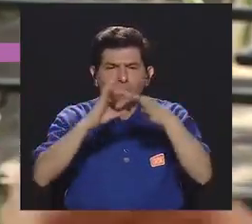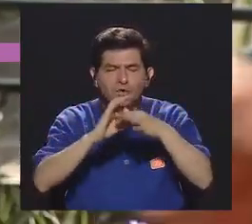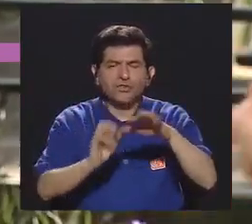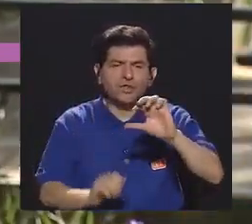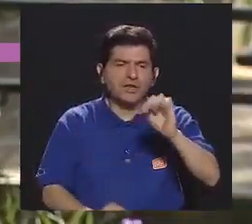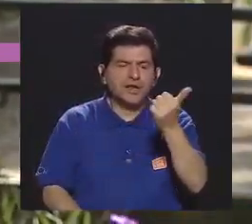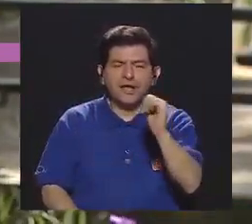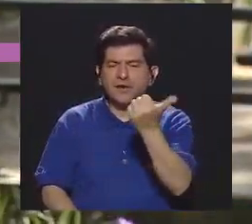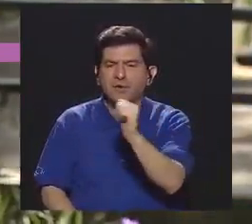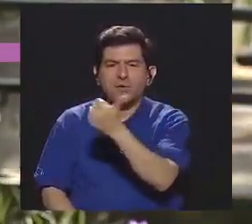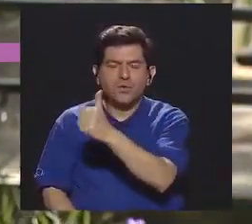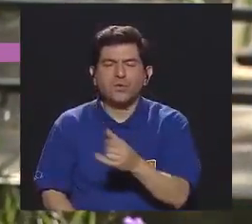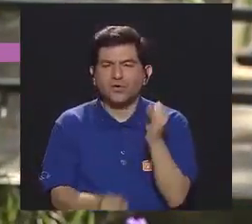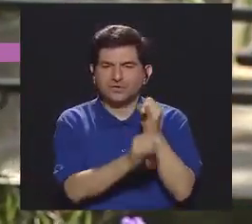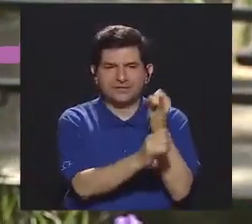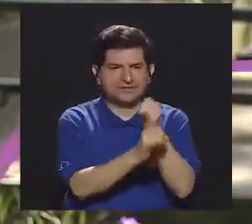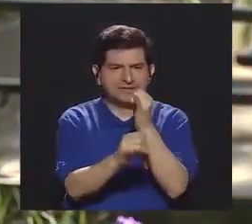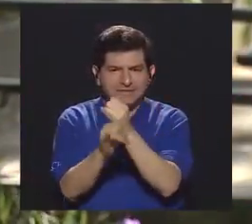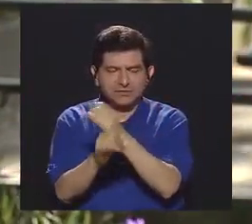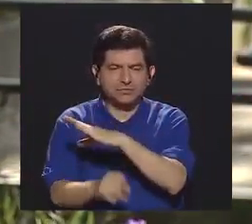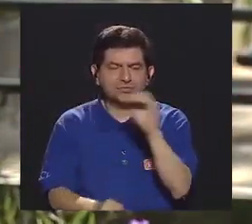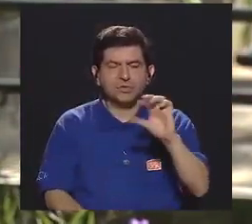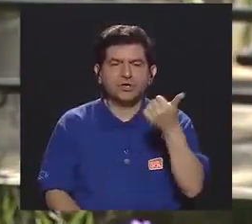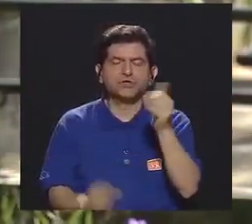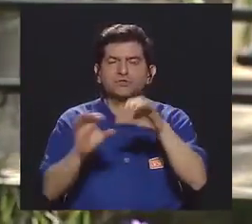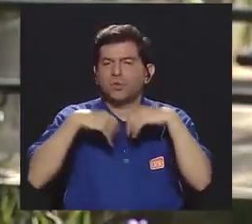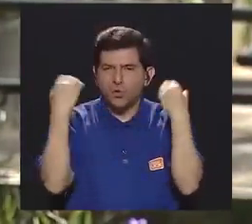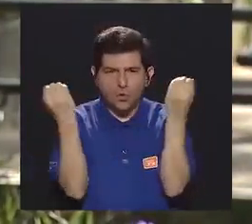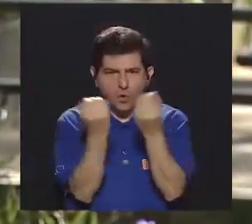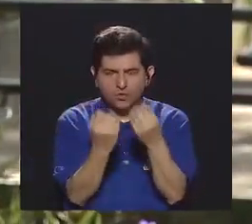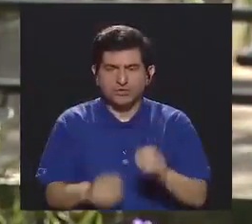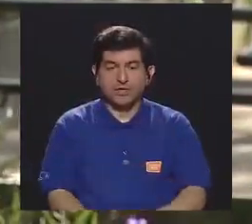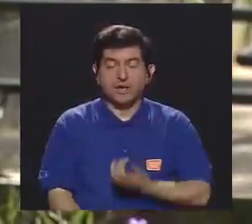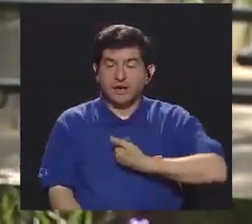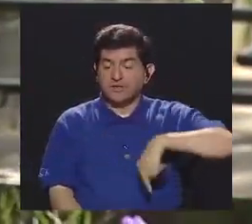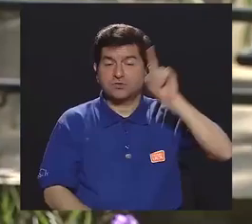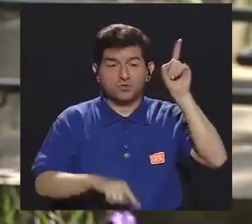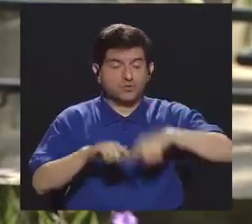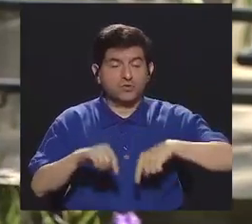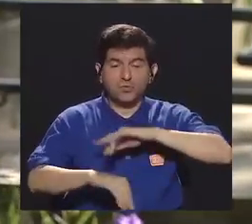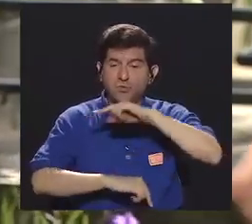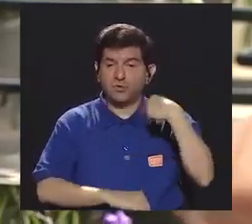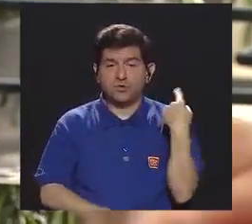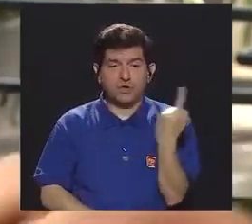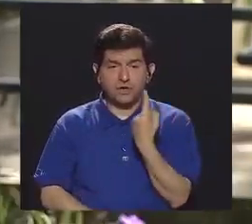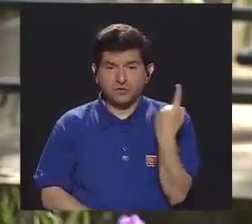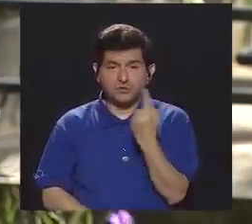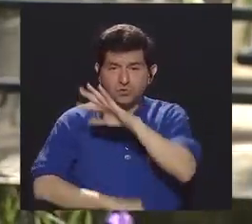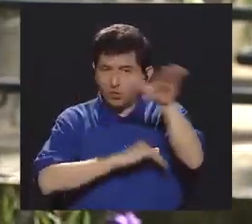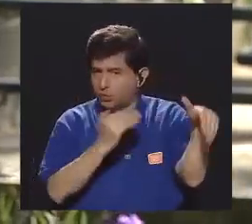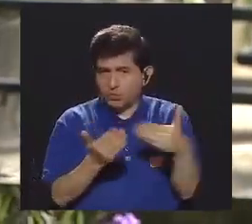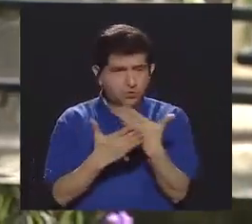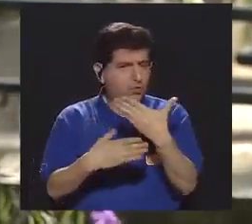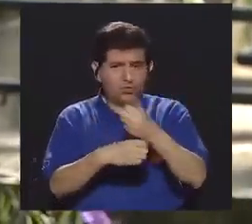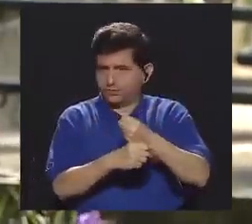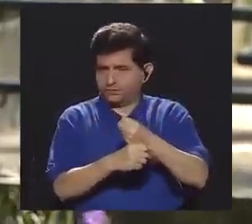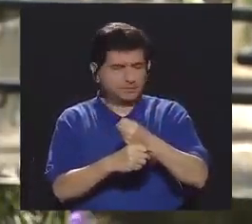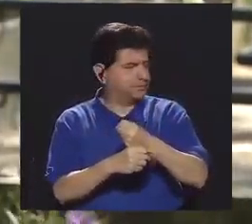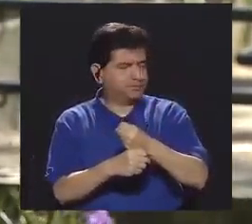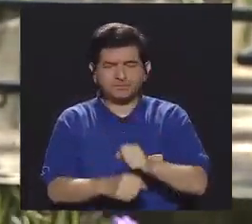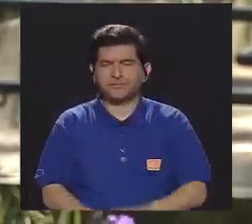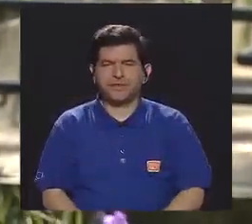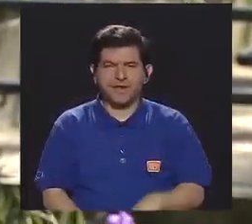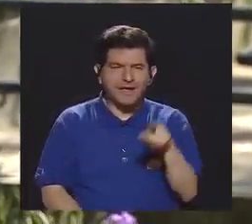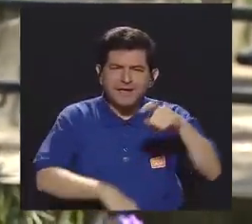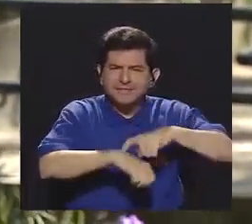coordinar con otras instituciones o con otras organizaciones, porque bueno, nosotros no podemos hacer todo solos, ¿verdad? Entonces,